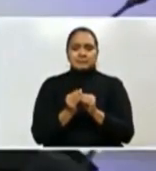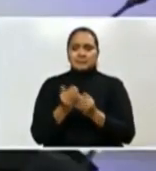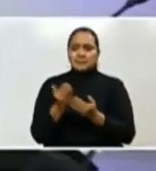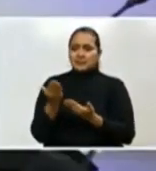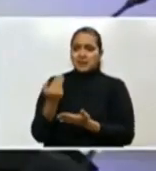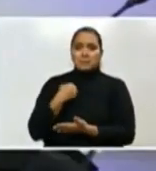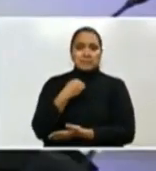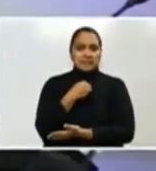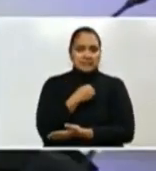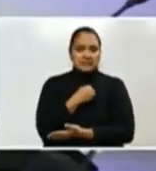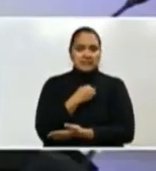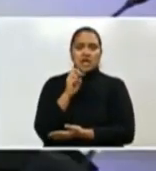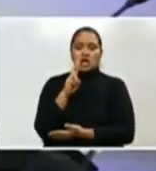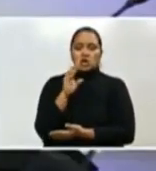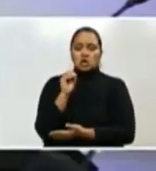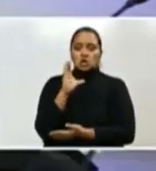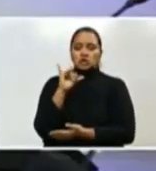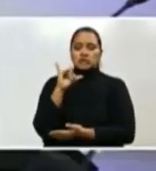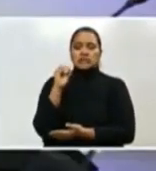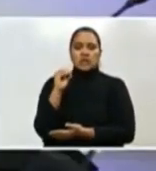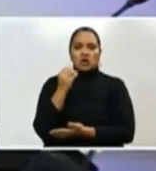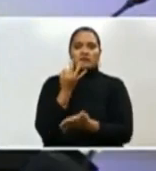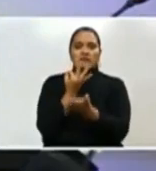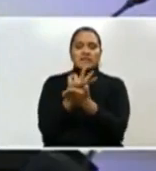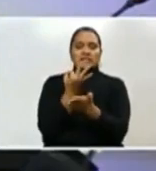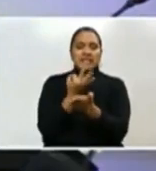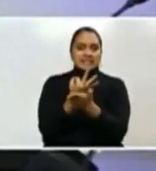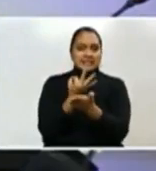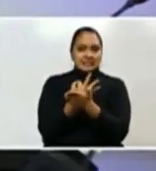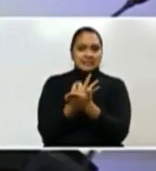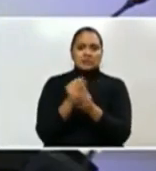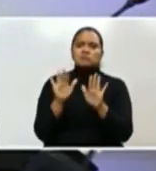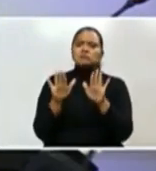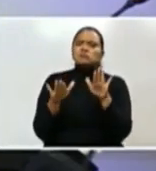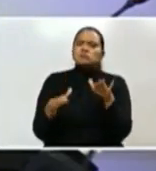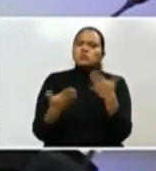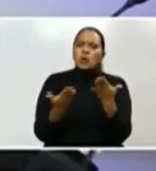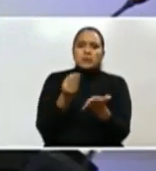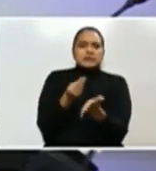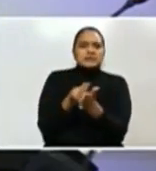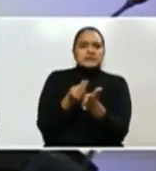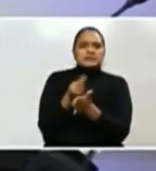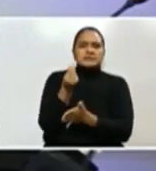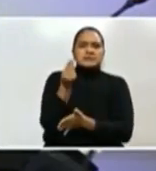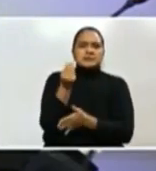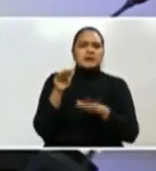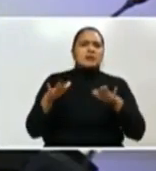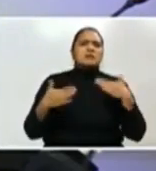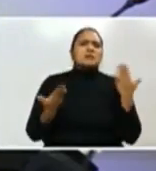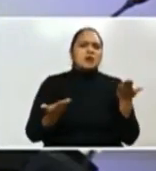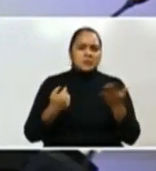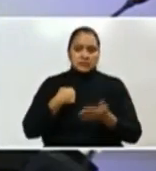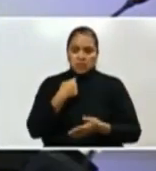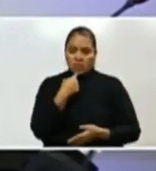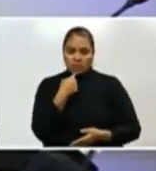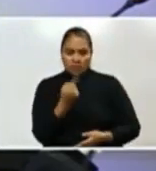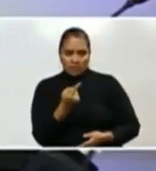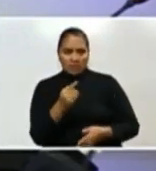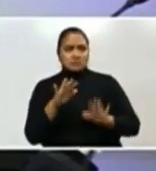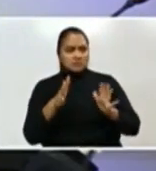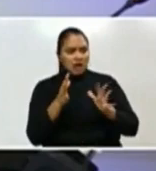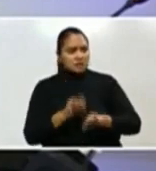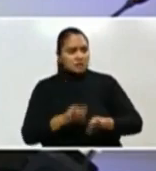Rocío, de Finanzas, cuéntenos cómo está la disponibilidad presupuestaria, porque esto, como giramos instrucciones, es